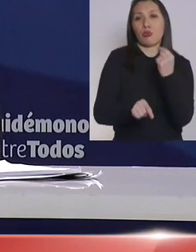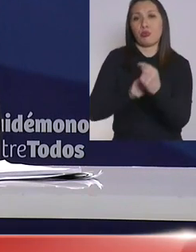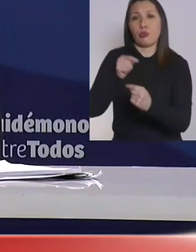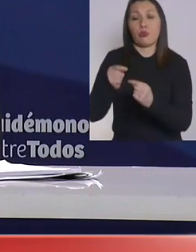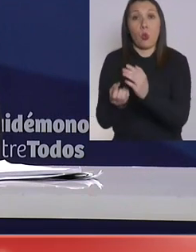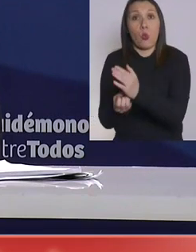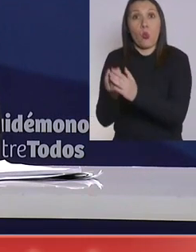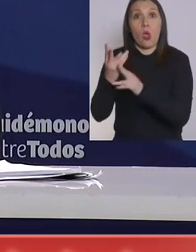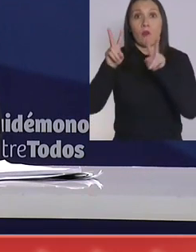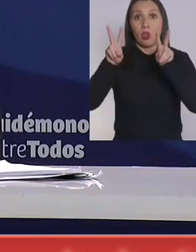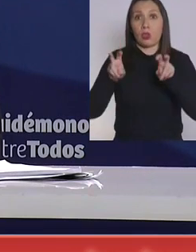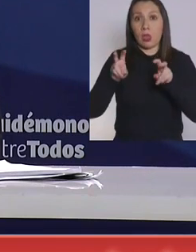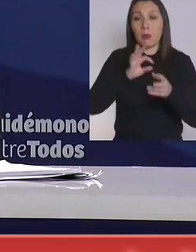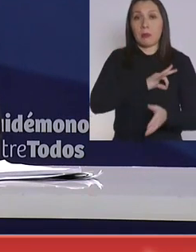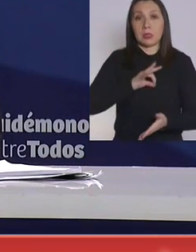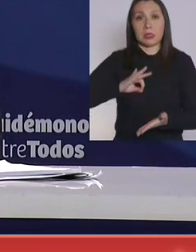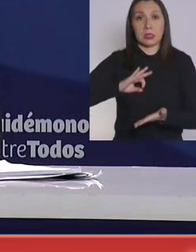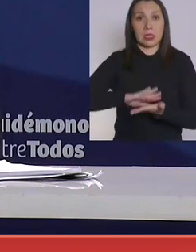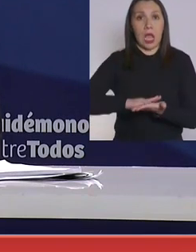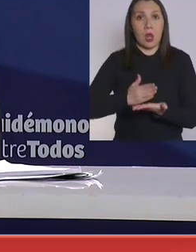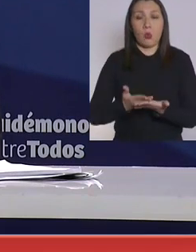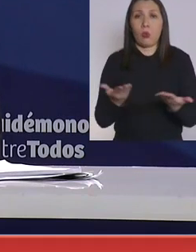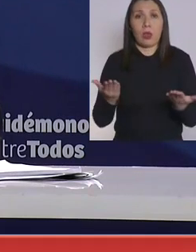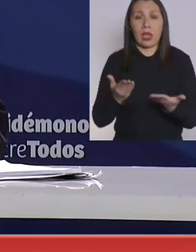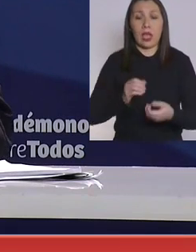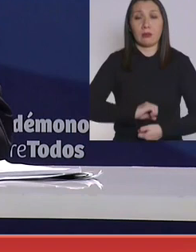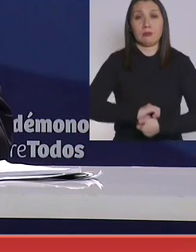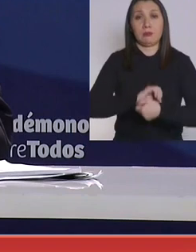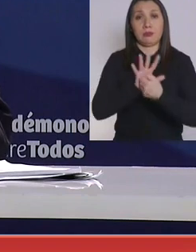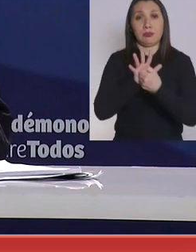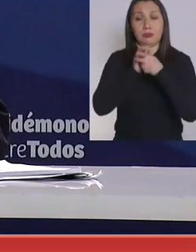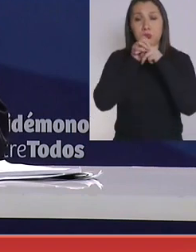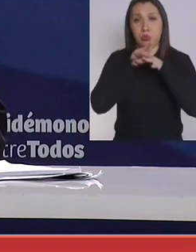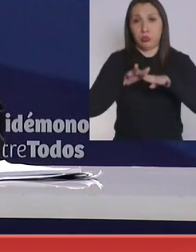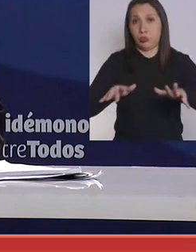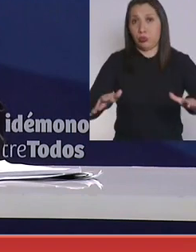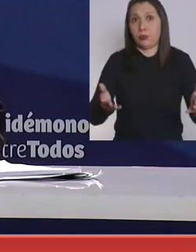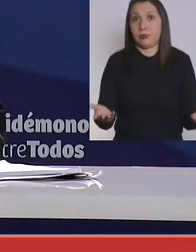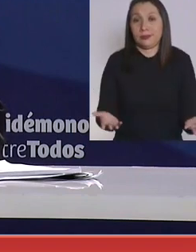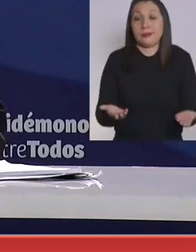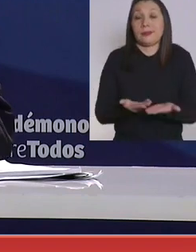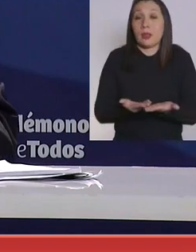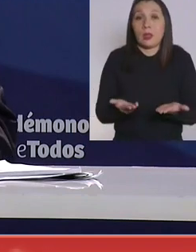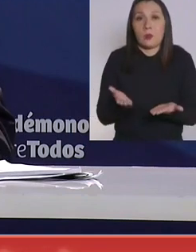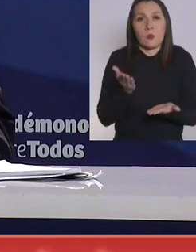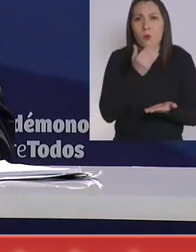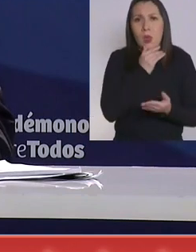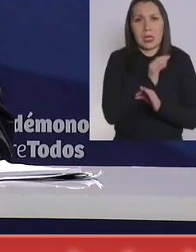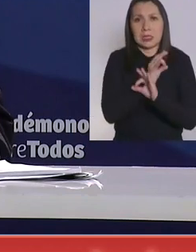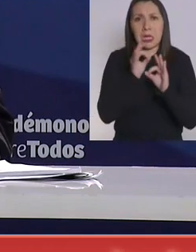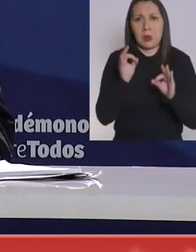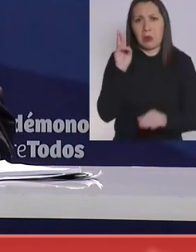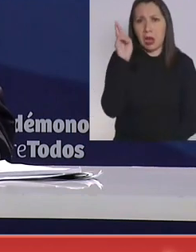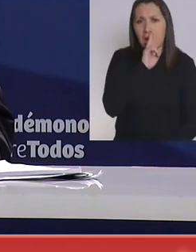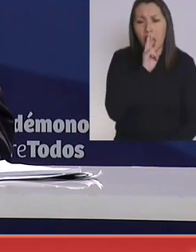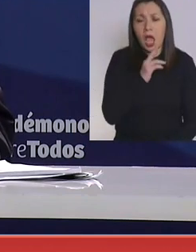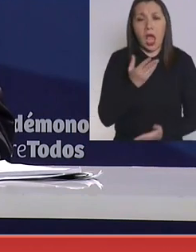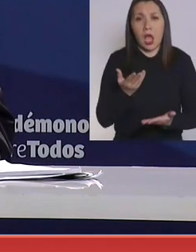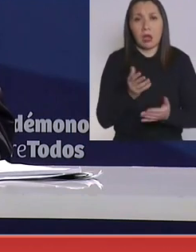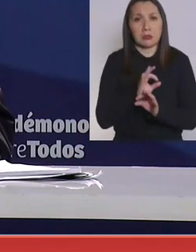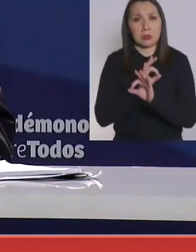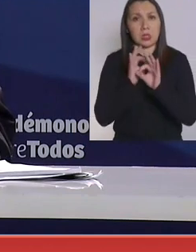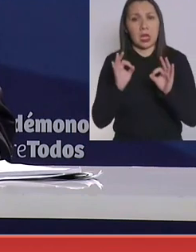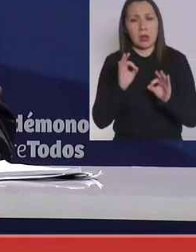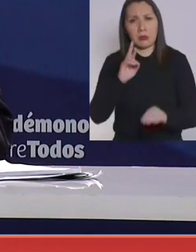fenómeno nuevo para el Ministerio de Salud que era la pandemia por el coronavirus. Por lo tanto, no tiene nada de raro, no